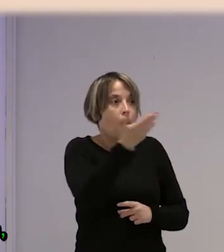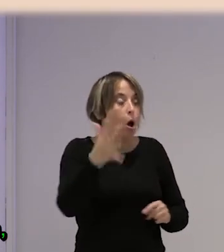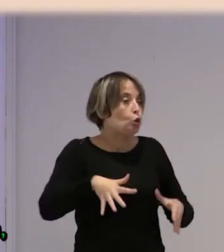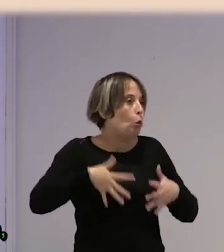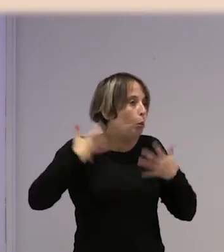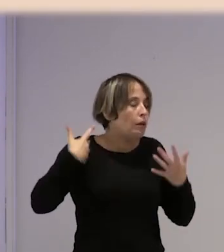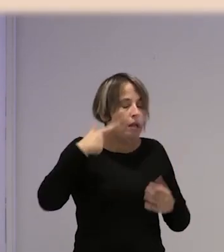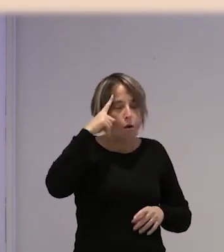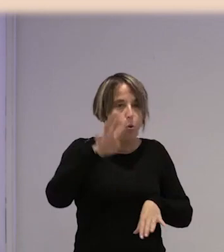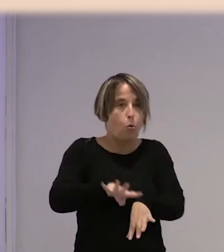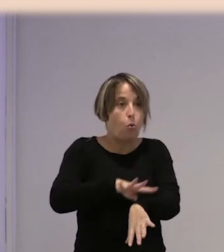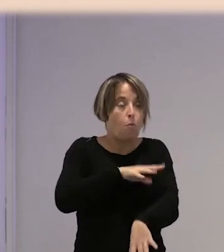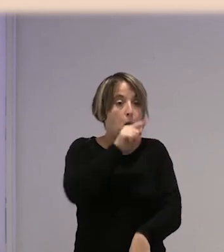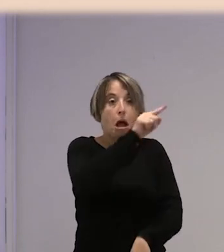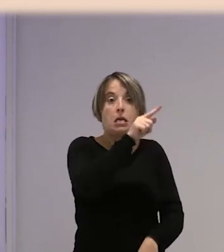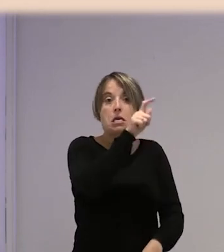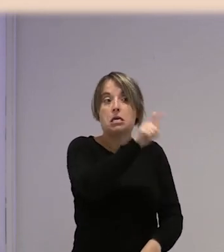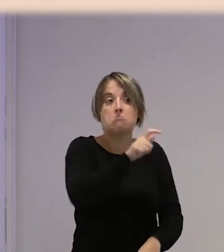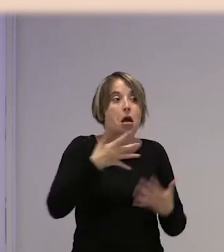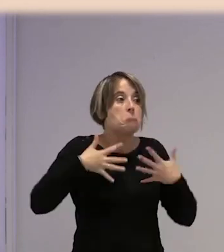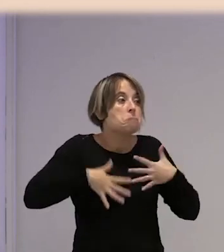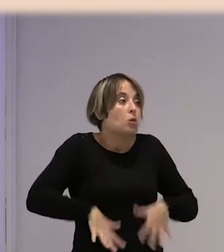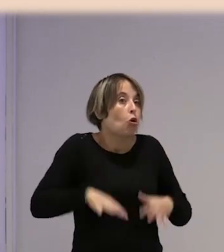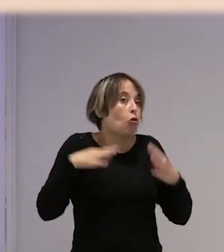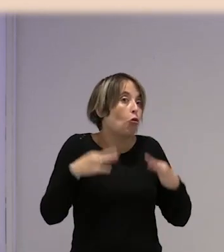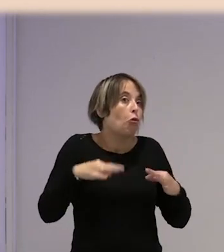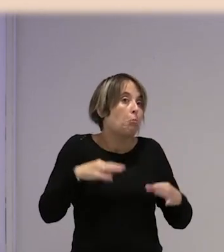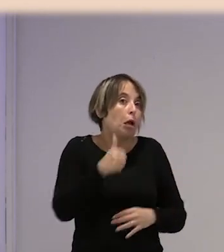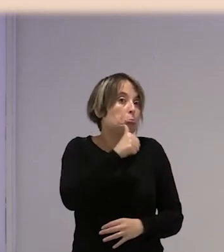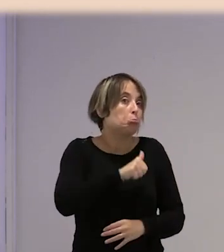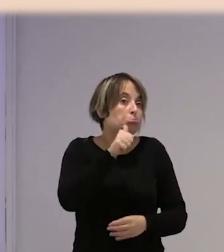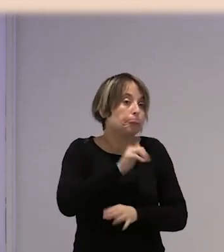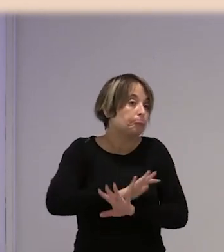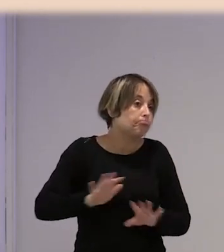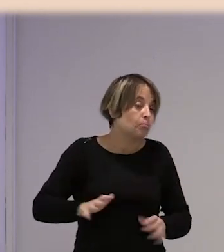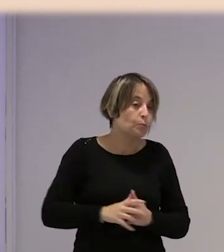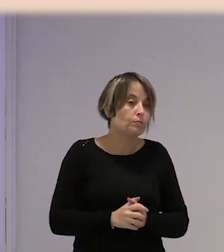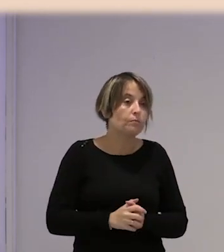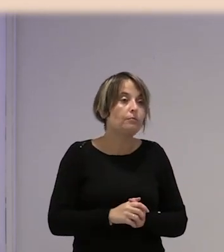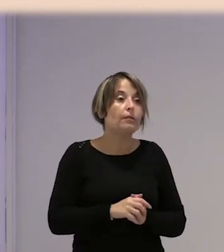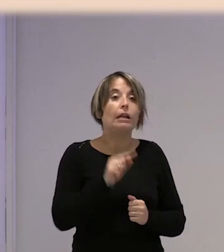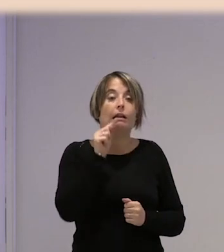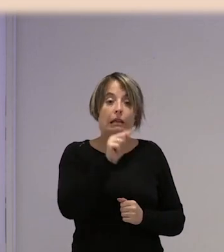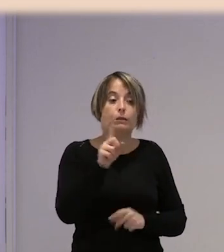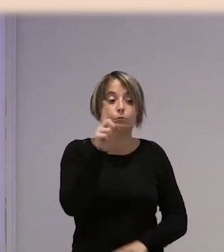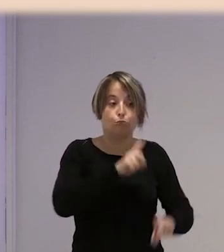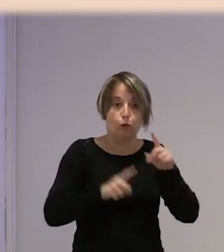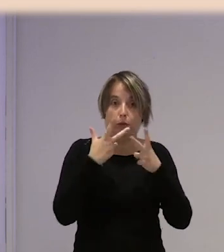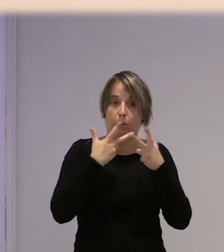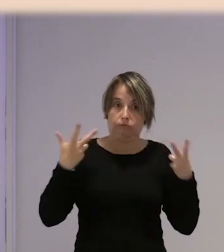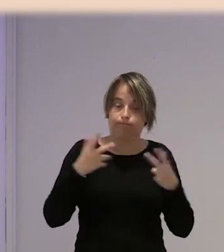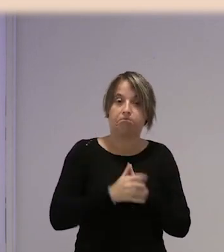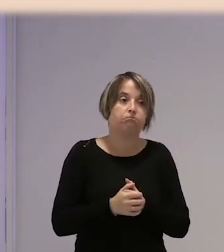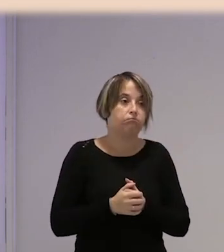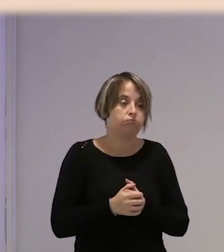horrorizada, pero allí la gente lo ha normalizado y ese es precisamente también uno de los problemas, Que ya lo